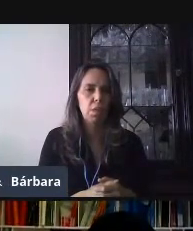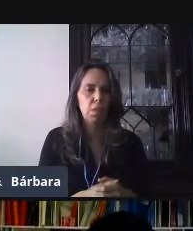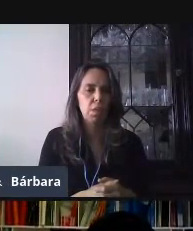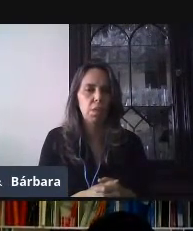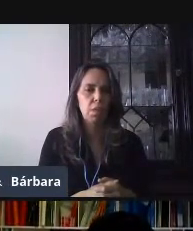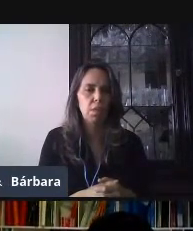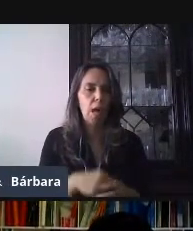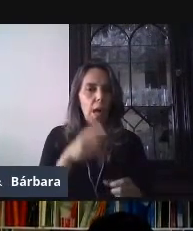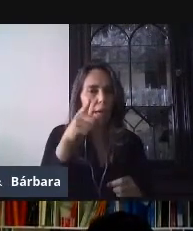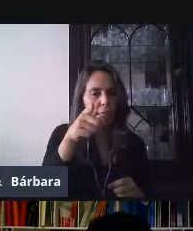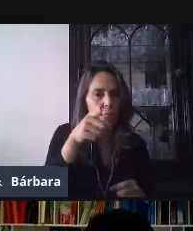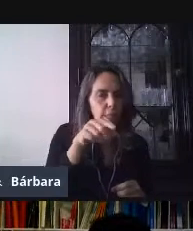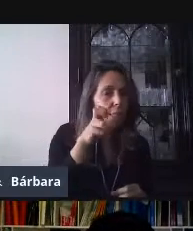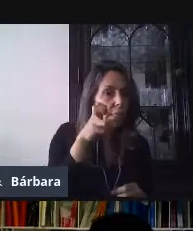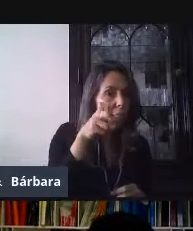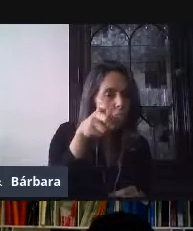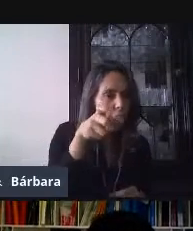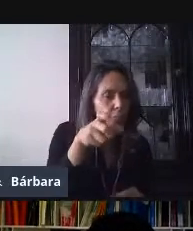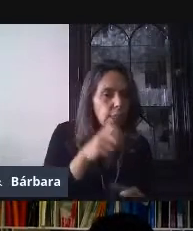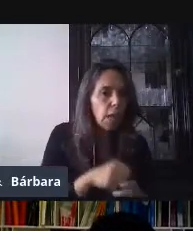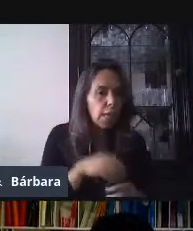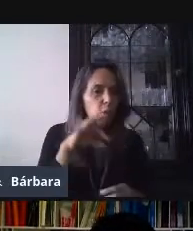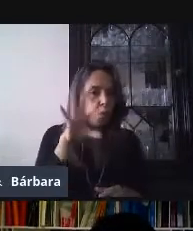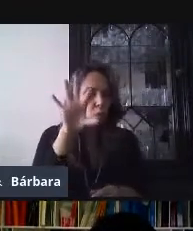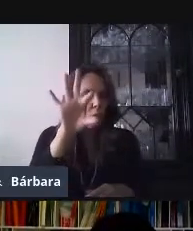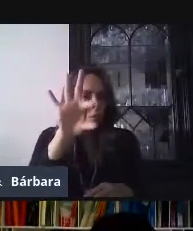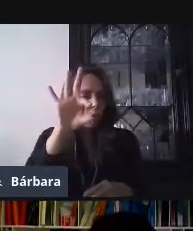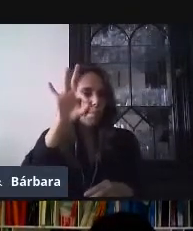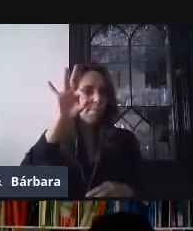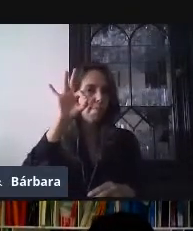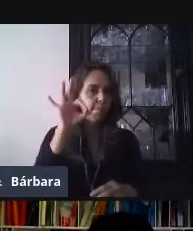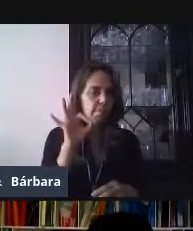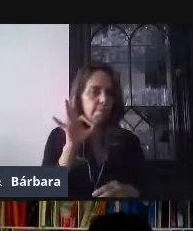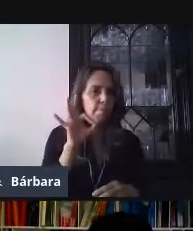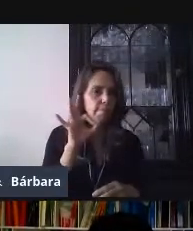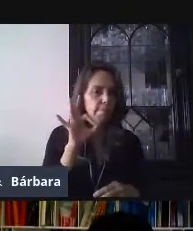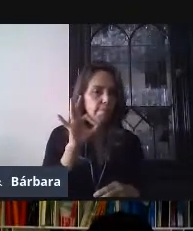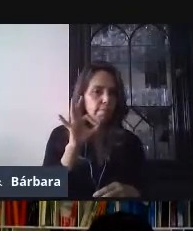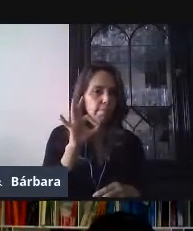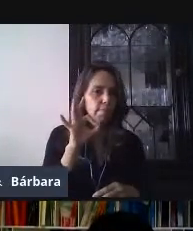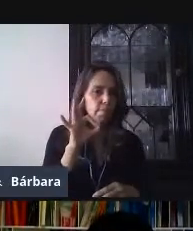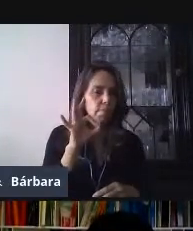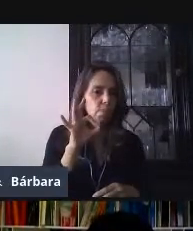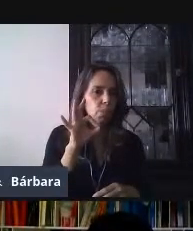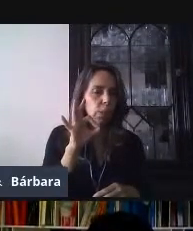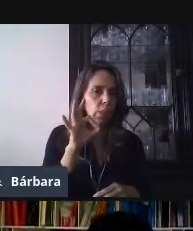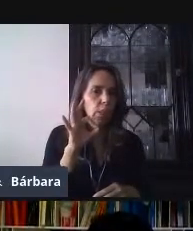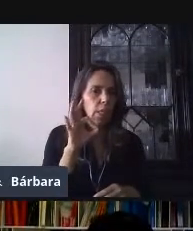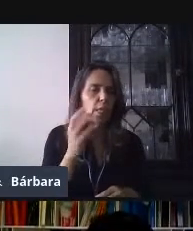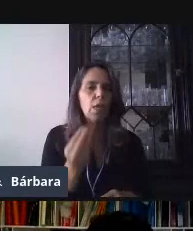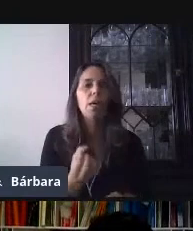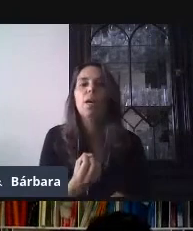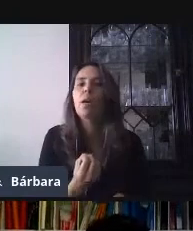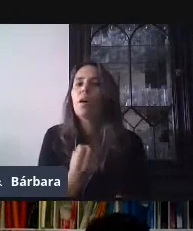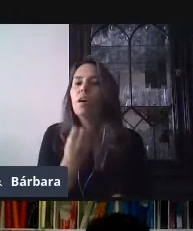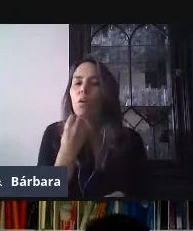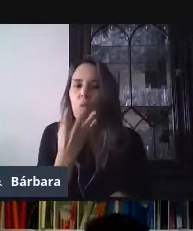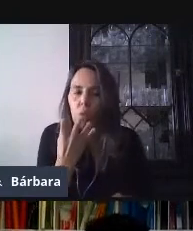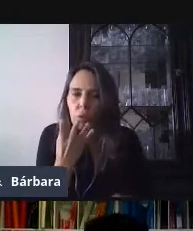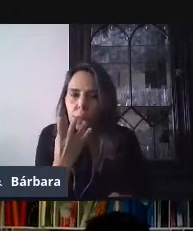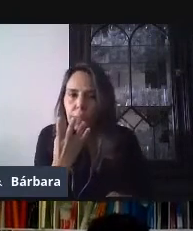respuestas. Entonces, aquí es donde yo voy a seleccionar una, el puntaje que voy a asignar a cada respuesta.